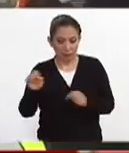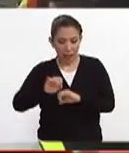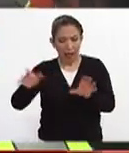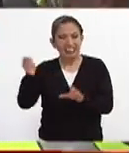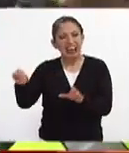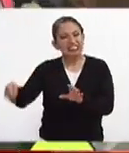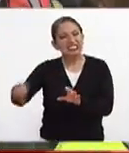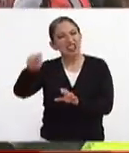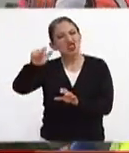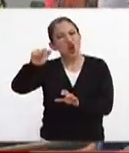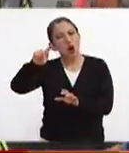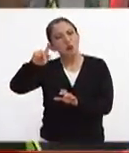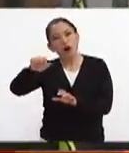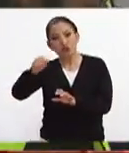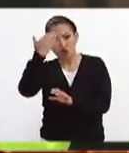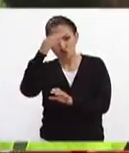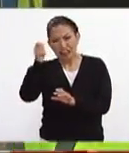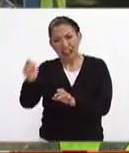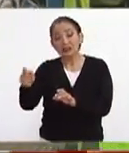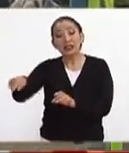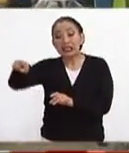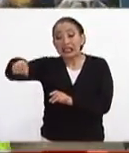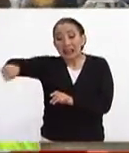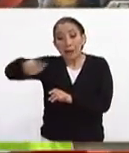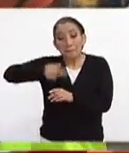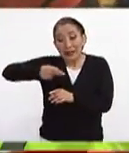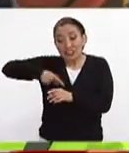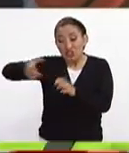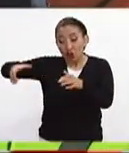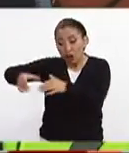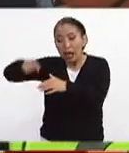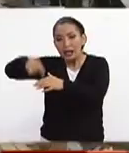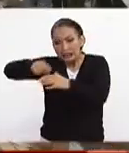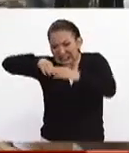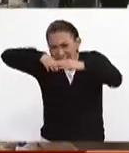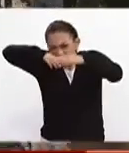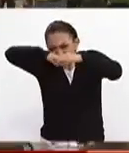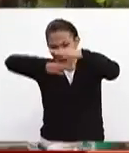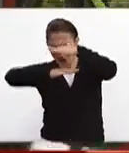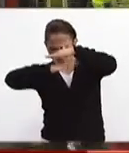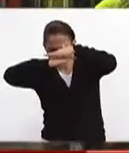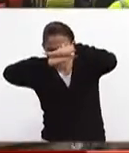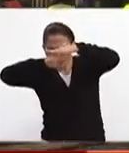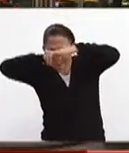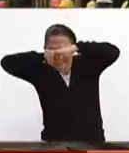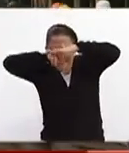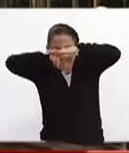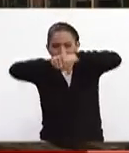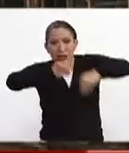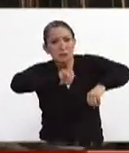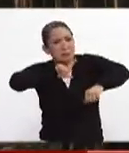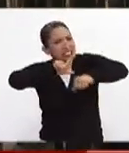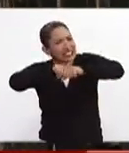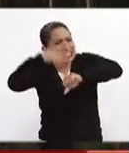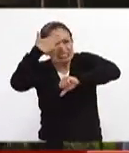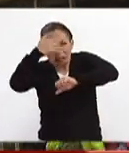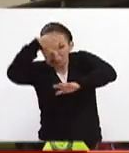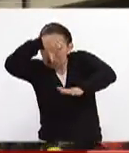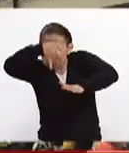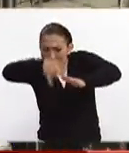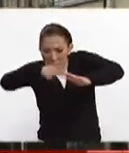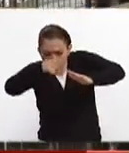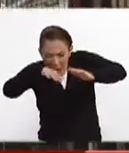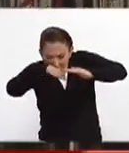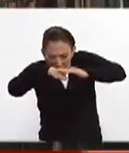aclararle a las personas que no los conocen, son aquellos que logran meterse entre los escombros, que tienen técnicas muy específicas para